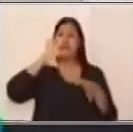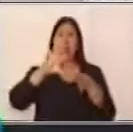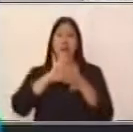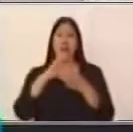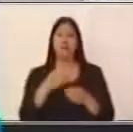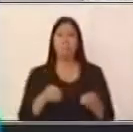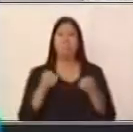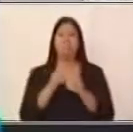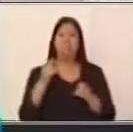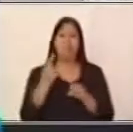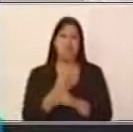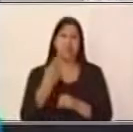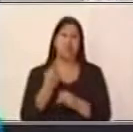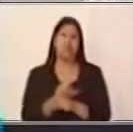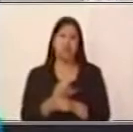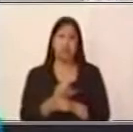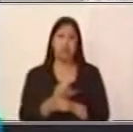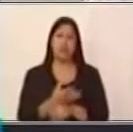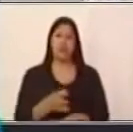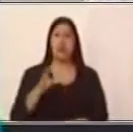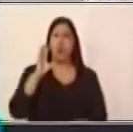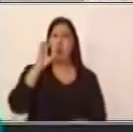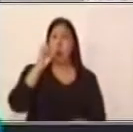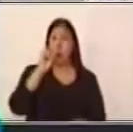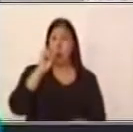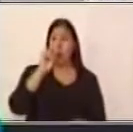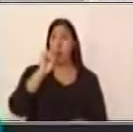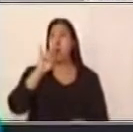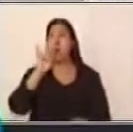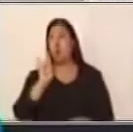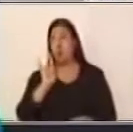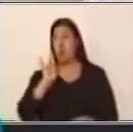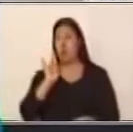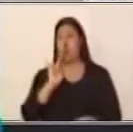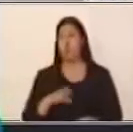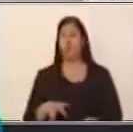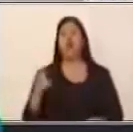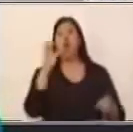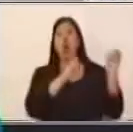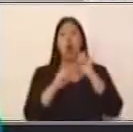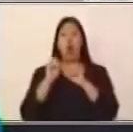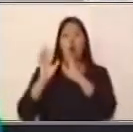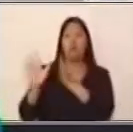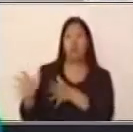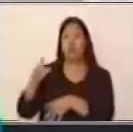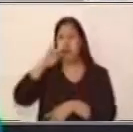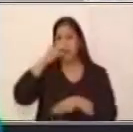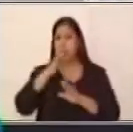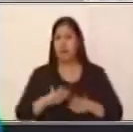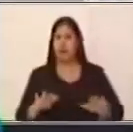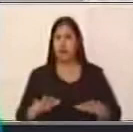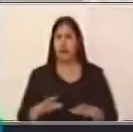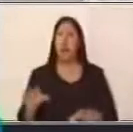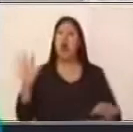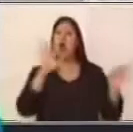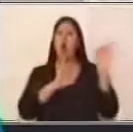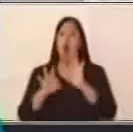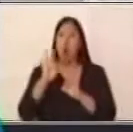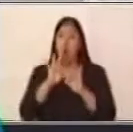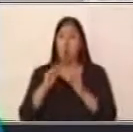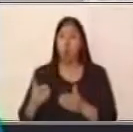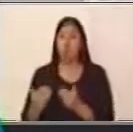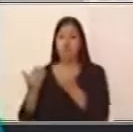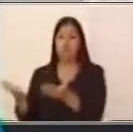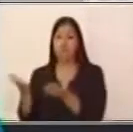más comunes de utilizar son los nexos O-U. O dejas al niño o le das de comer. Esta es una